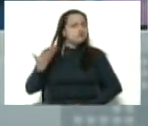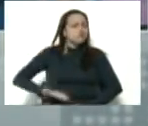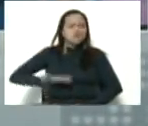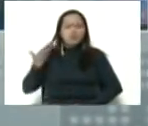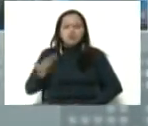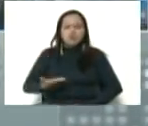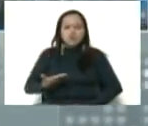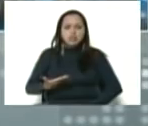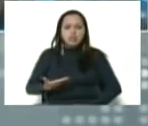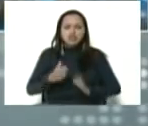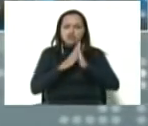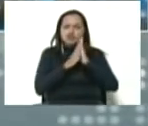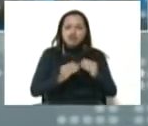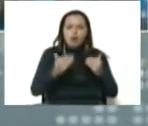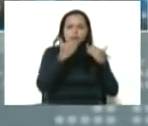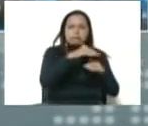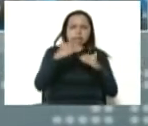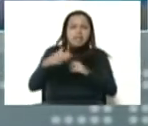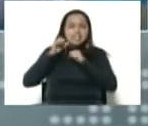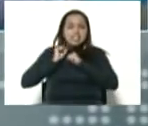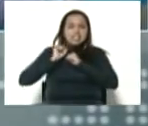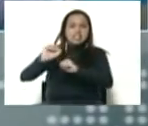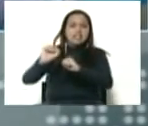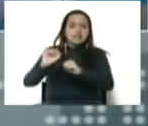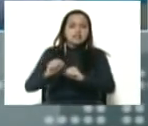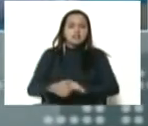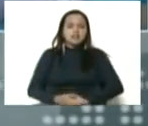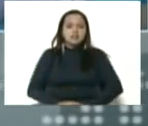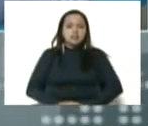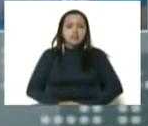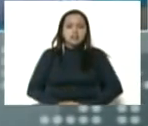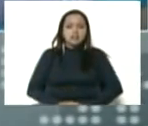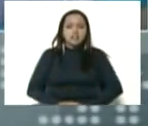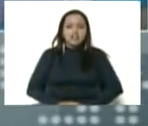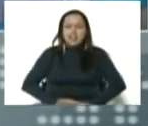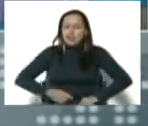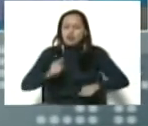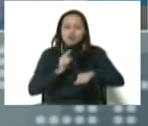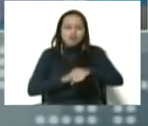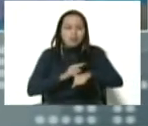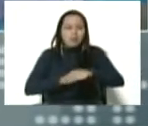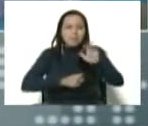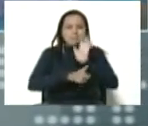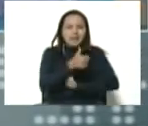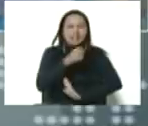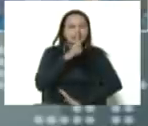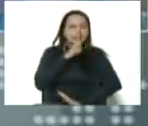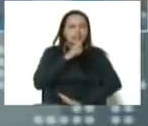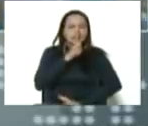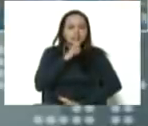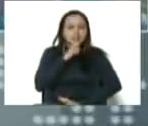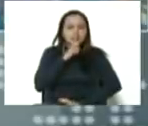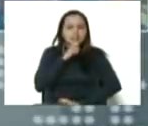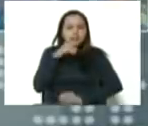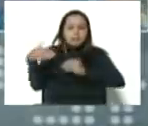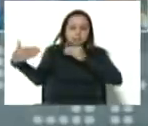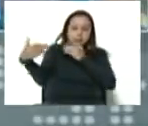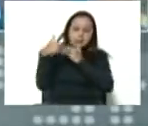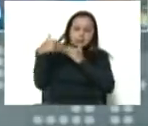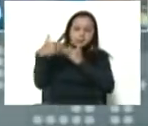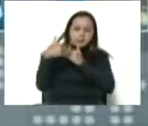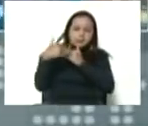para toda la etapa de resistencia en los momentos más cruciales de la agresión